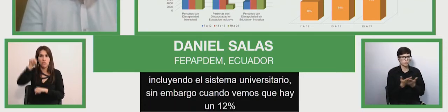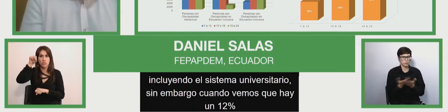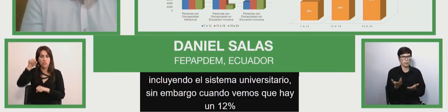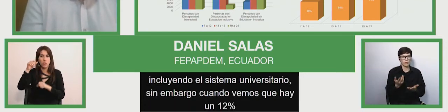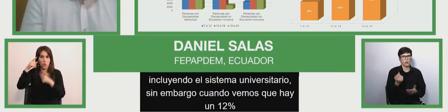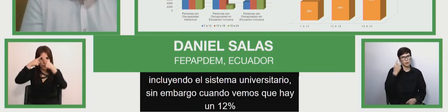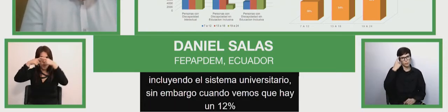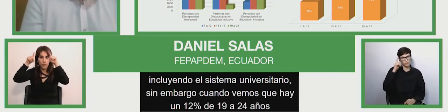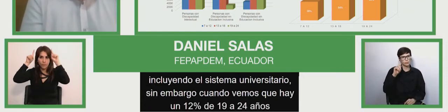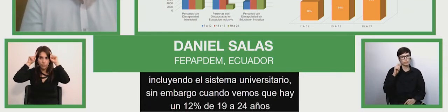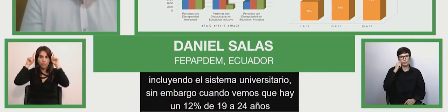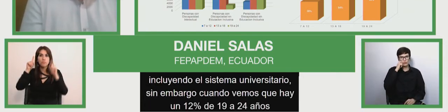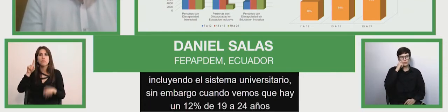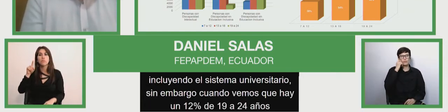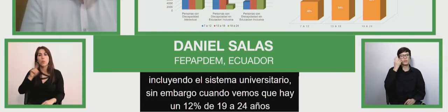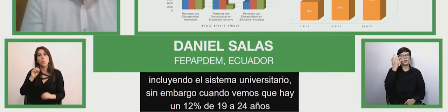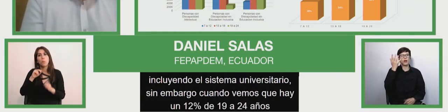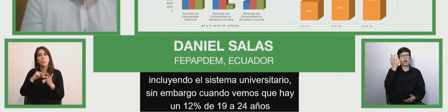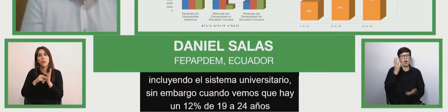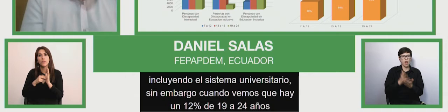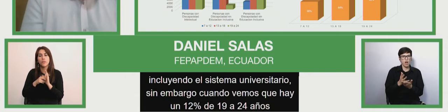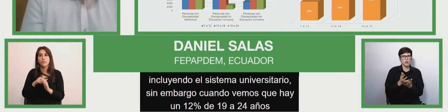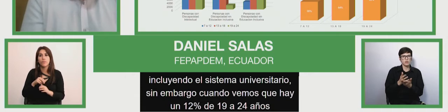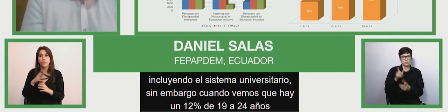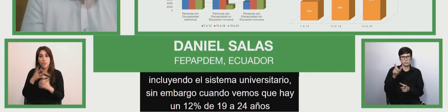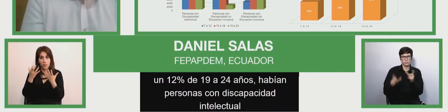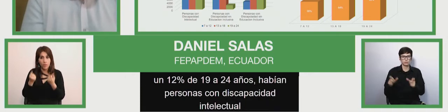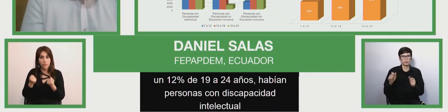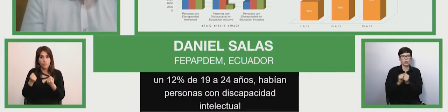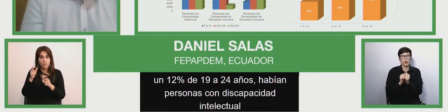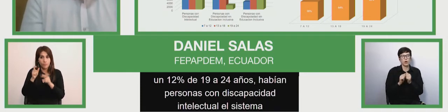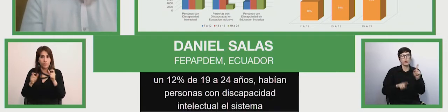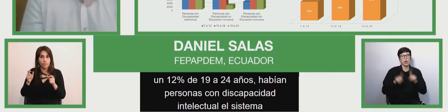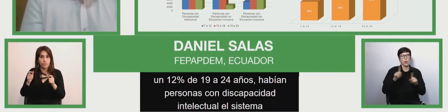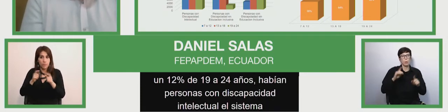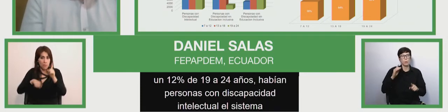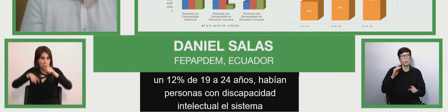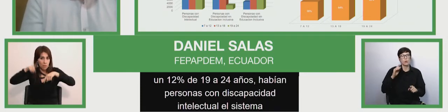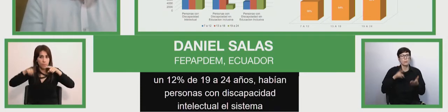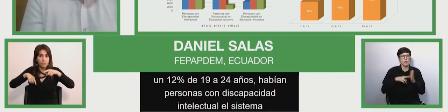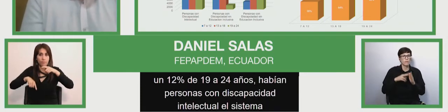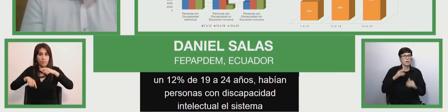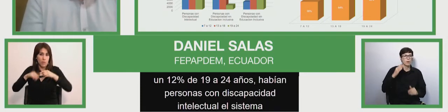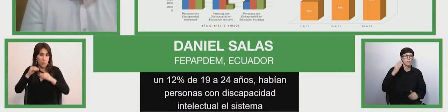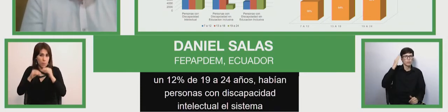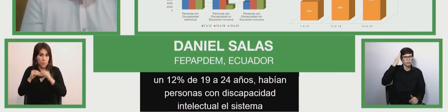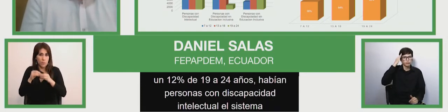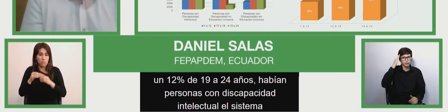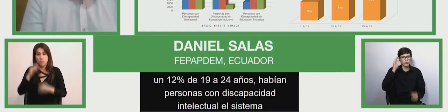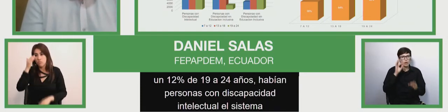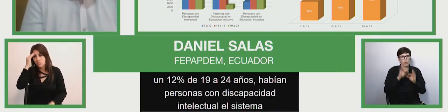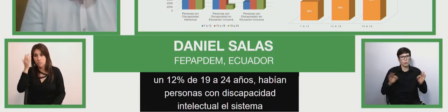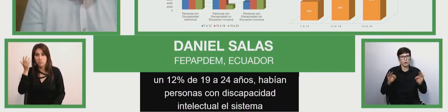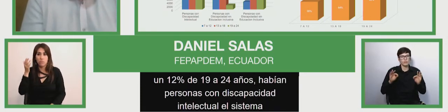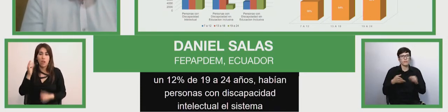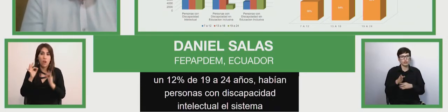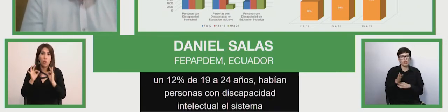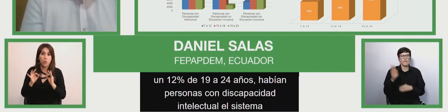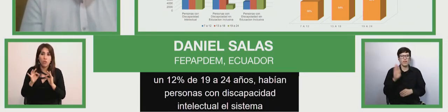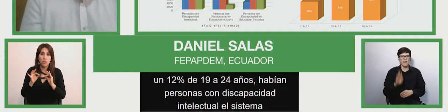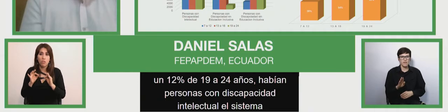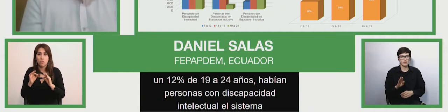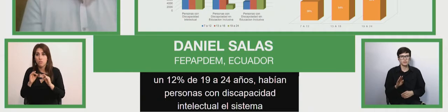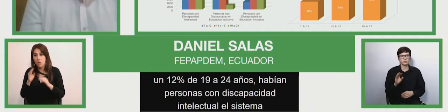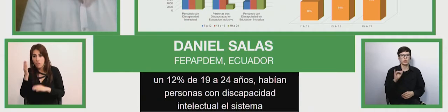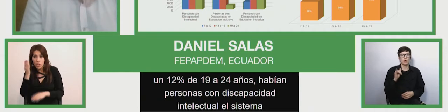de educación superior, sino que eran personas con un retraso educativo que seguían en nivel de educación básica y bachillerato